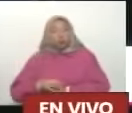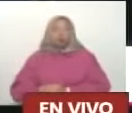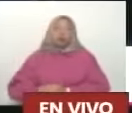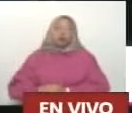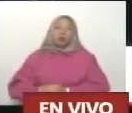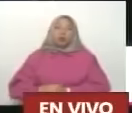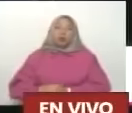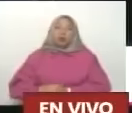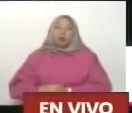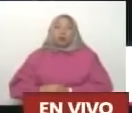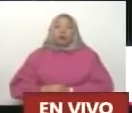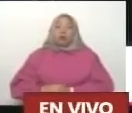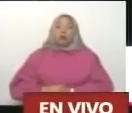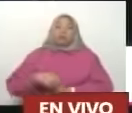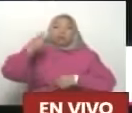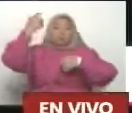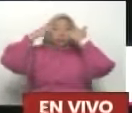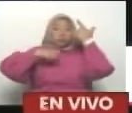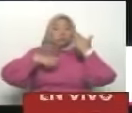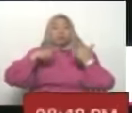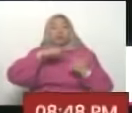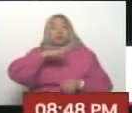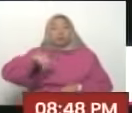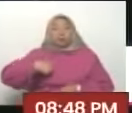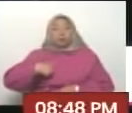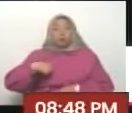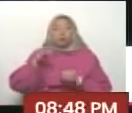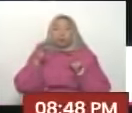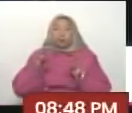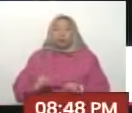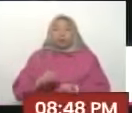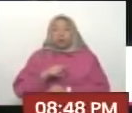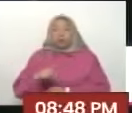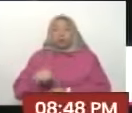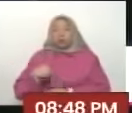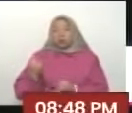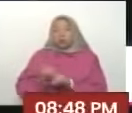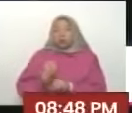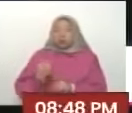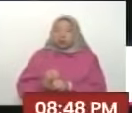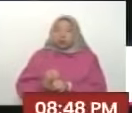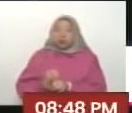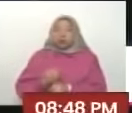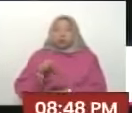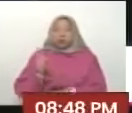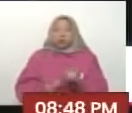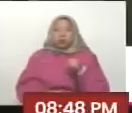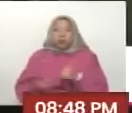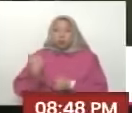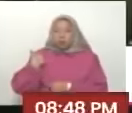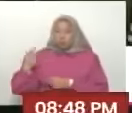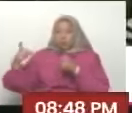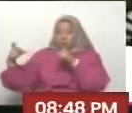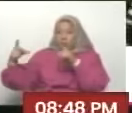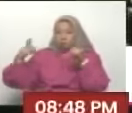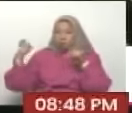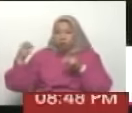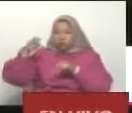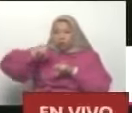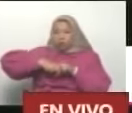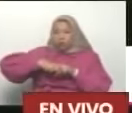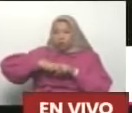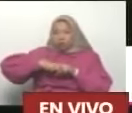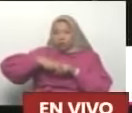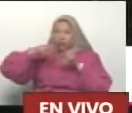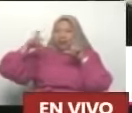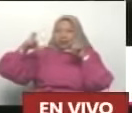Nuestro Chávez tuvo razón. Vamos por el camino correcto. Vengan para acá los fotógrafos. Me quedo aquí sentado, más nadie se mueva. Péguense